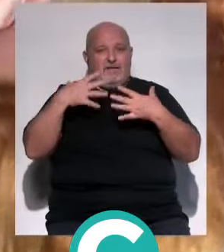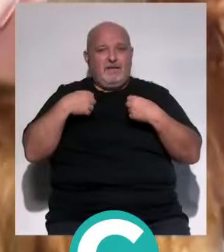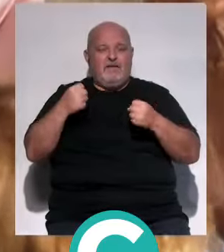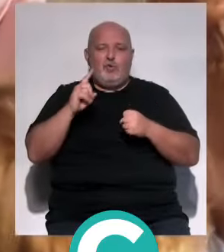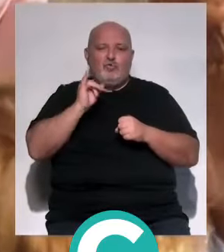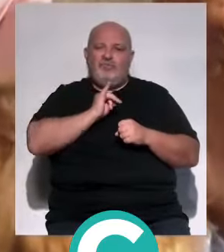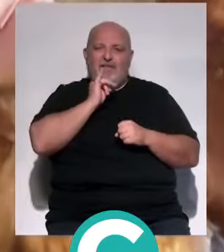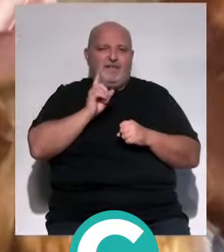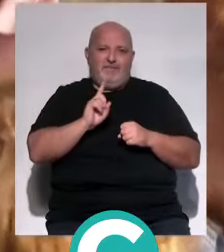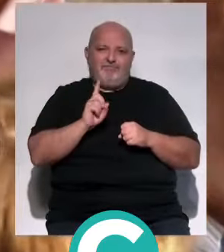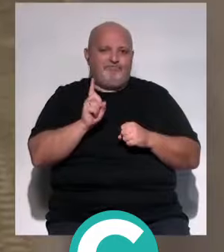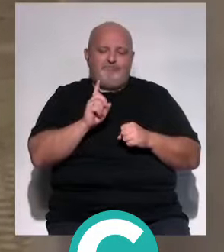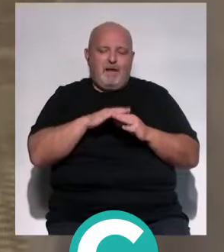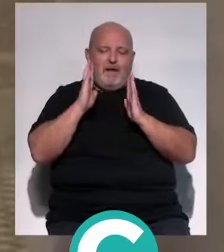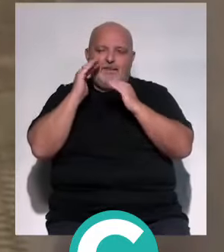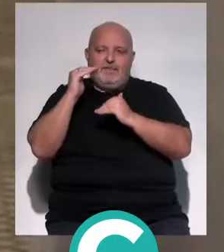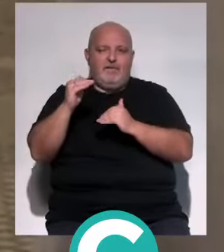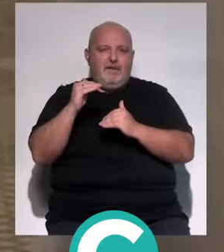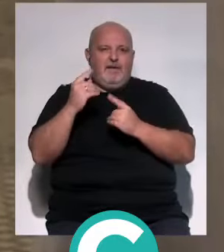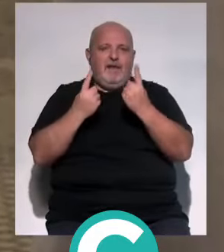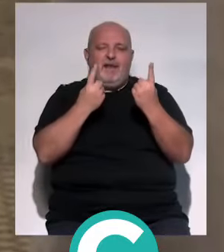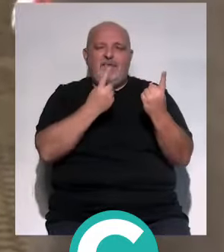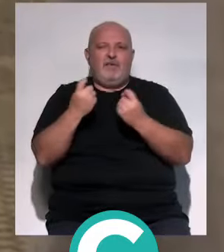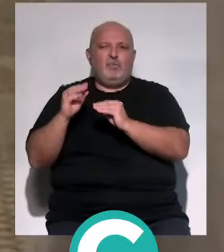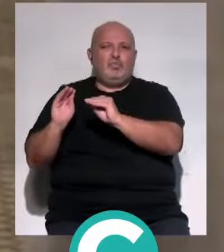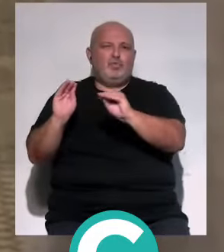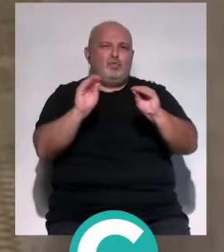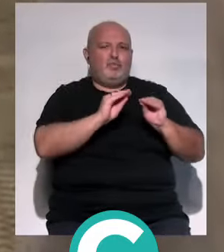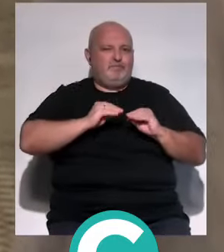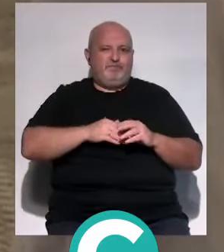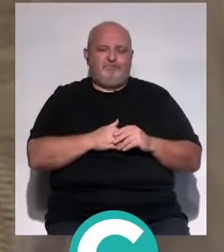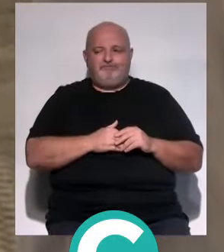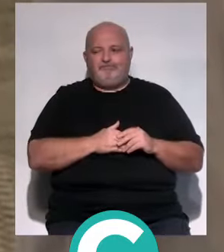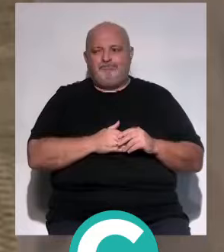es insuficiente para atender las necesidades de este colectivo.